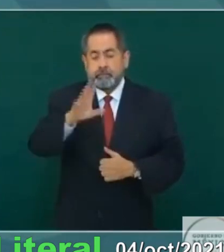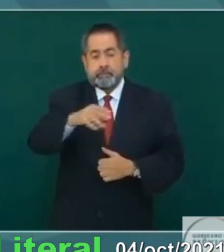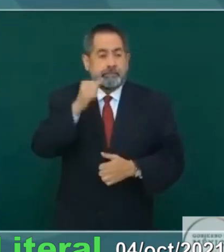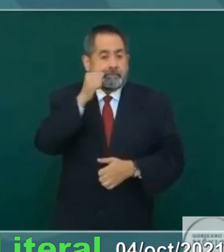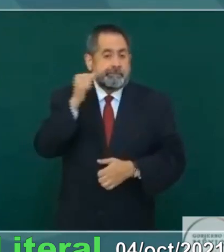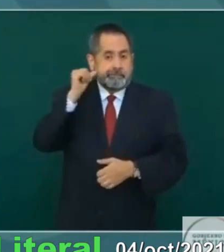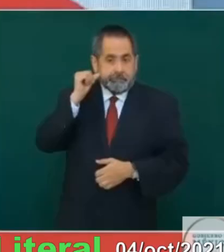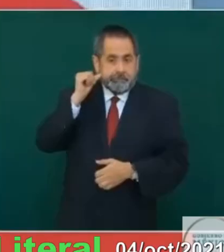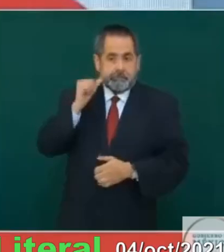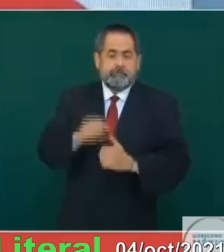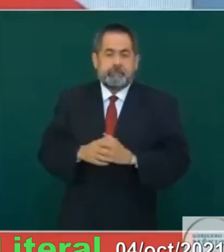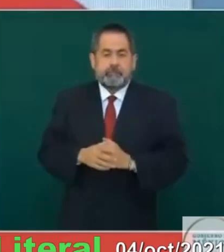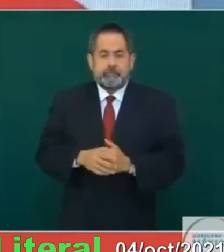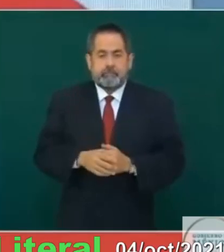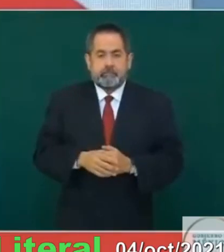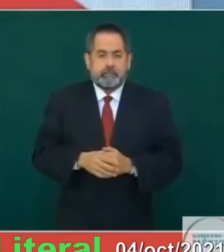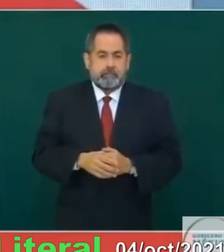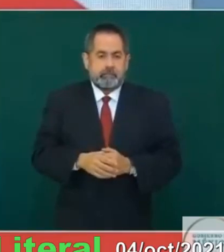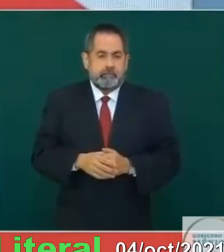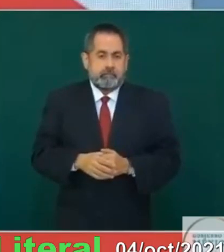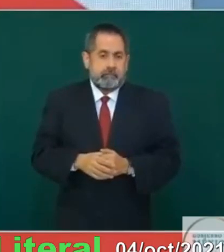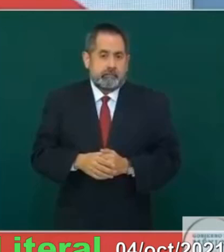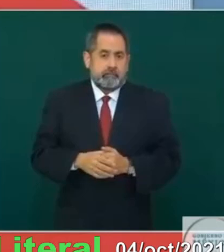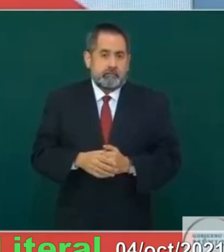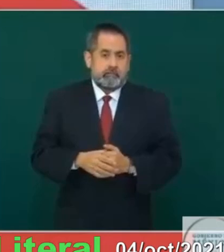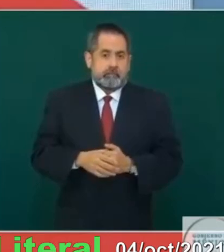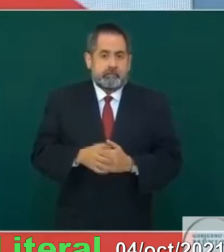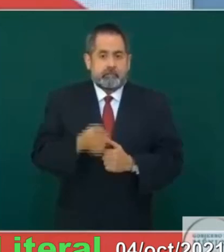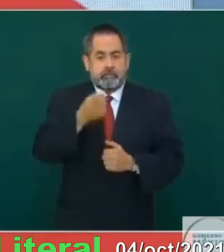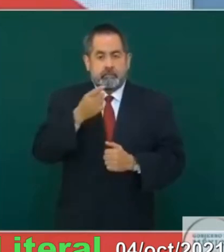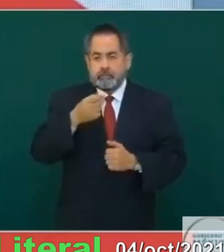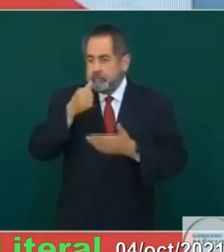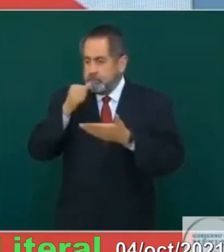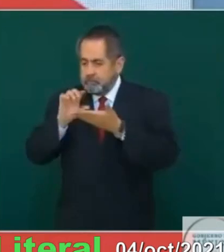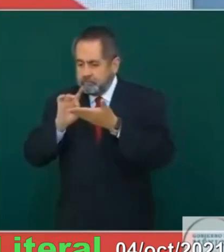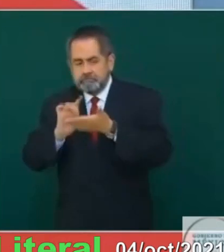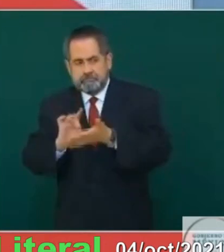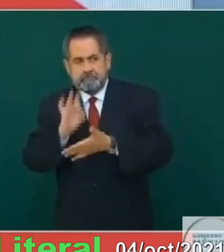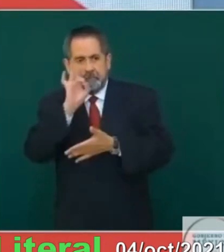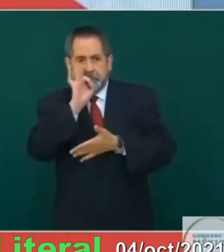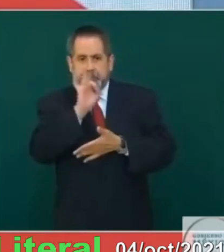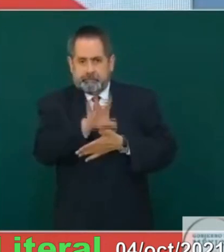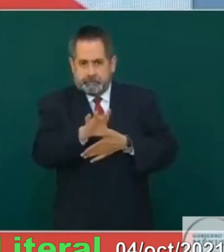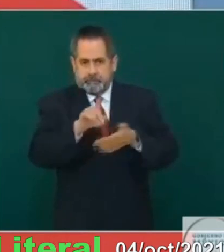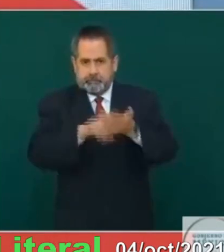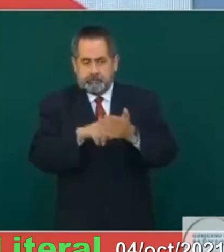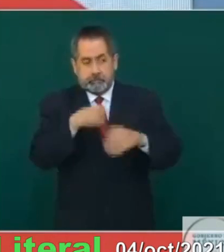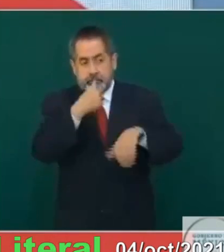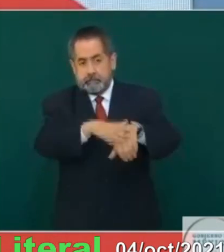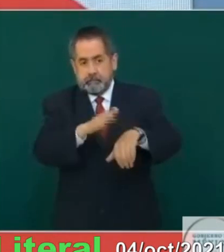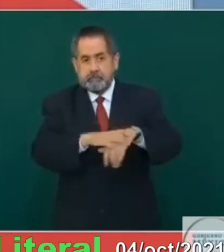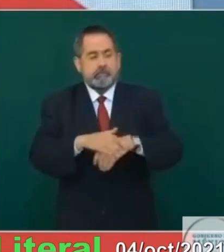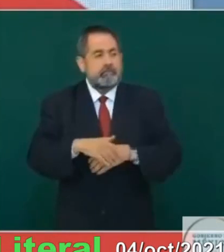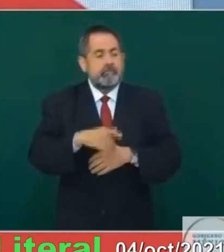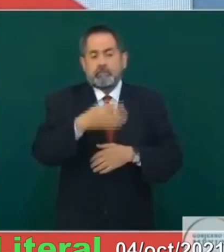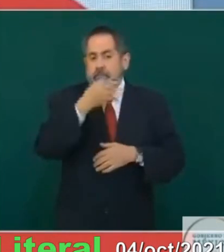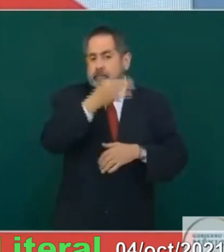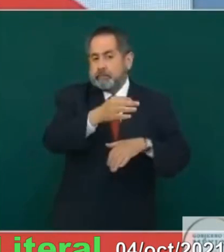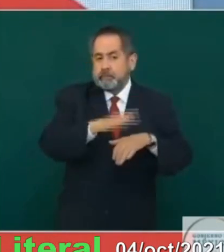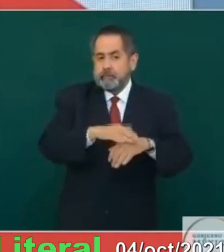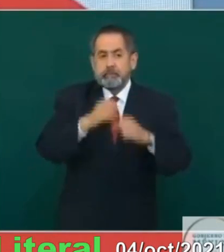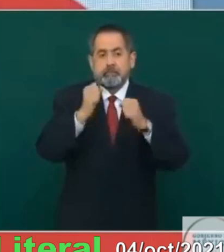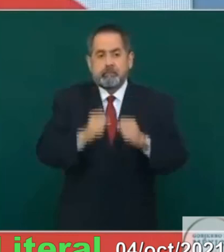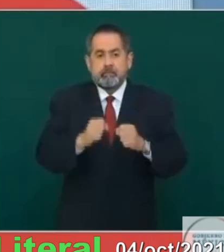le mandé un recadito porque le dije, seguramente